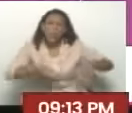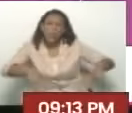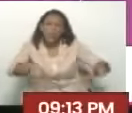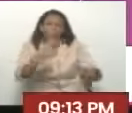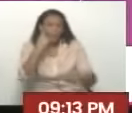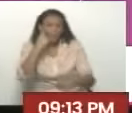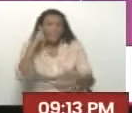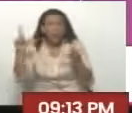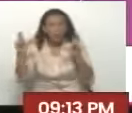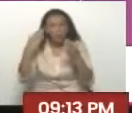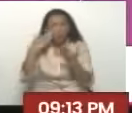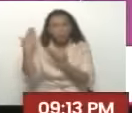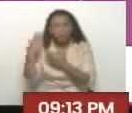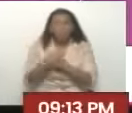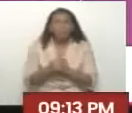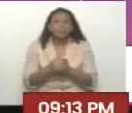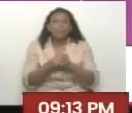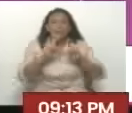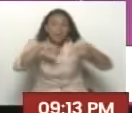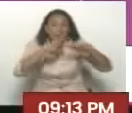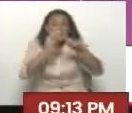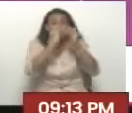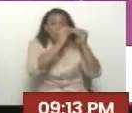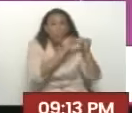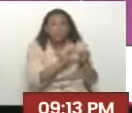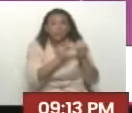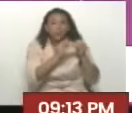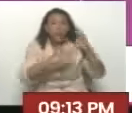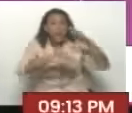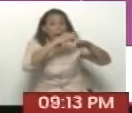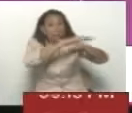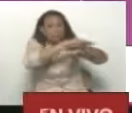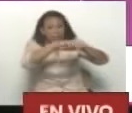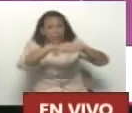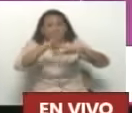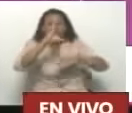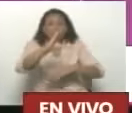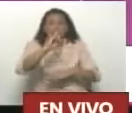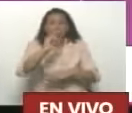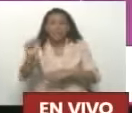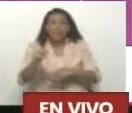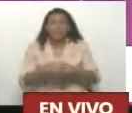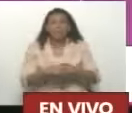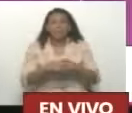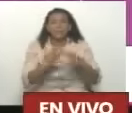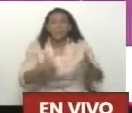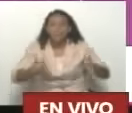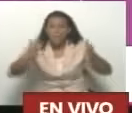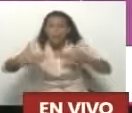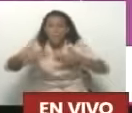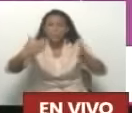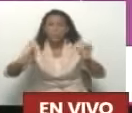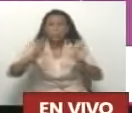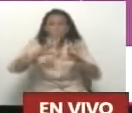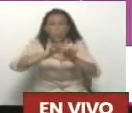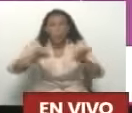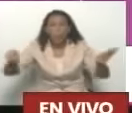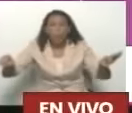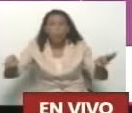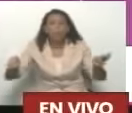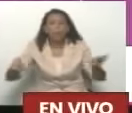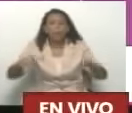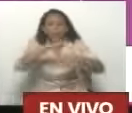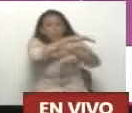en el siguiente material, está la reparación de la estructura del techo del CDI con 76 vigas de refuerzo, la sustitución de todo el cielo